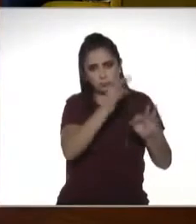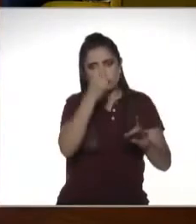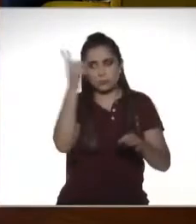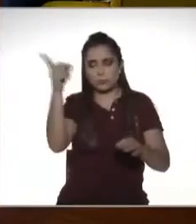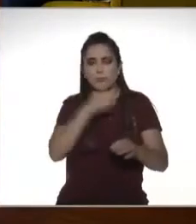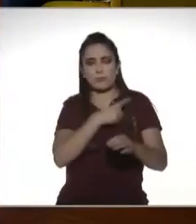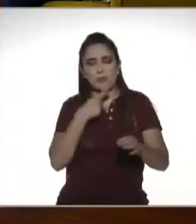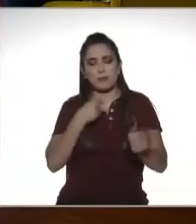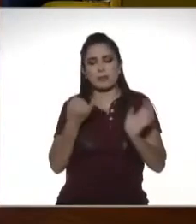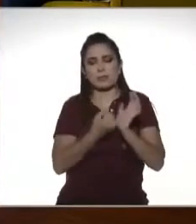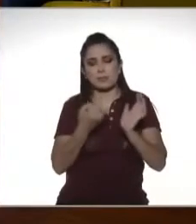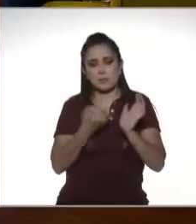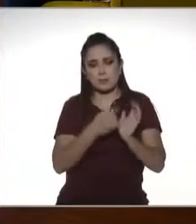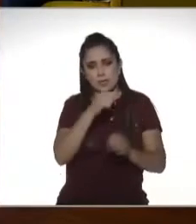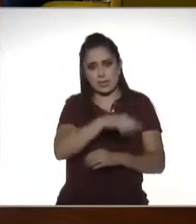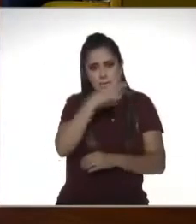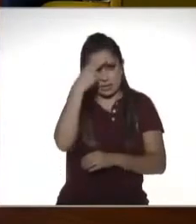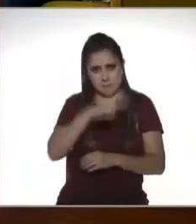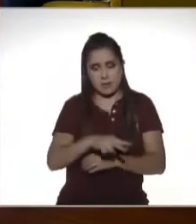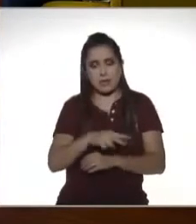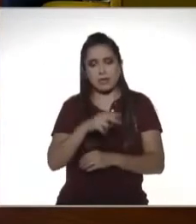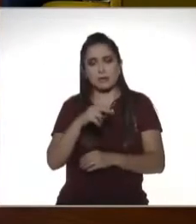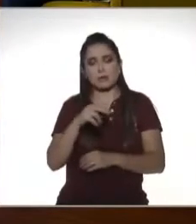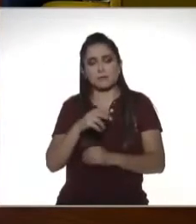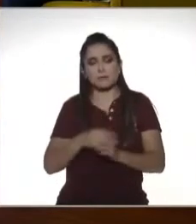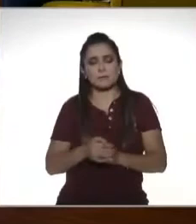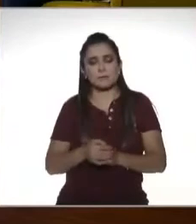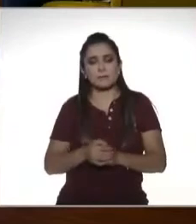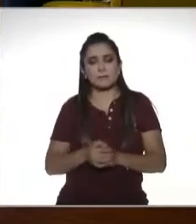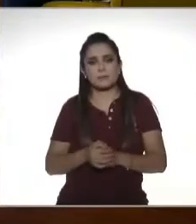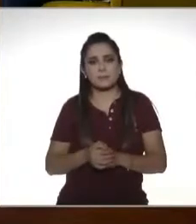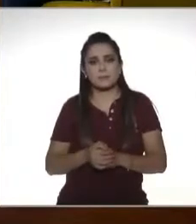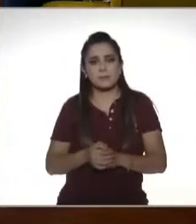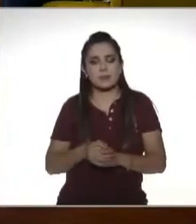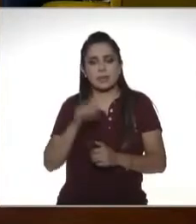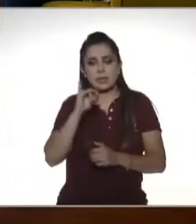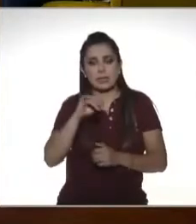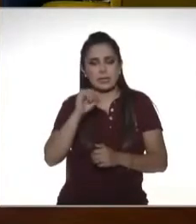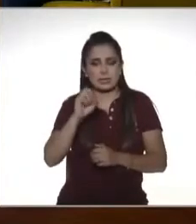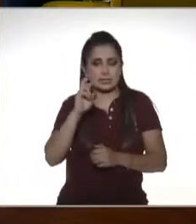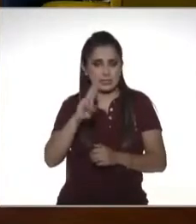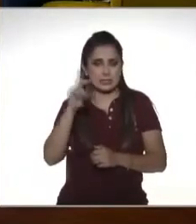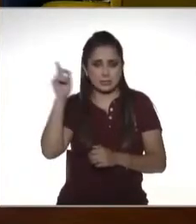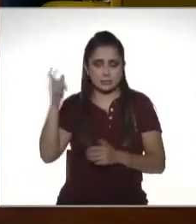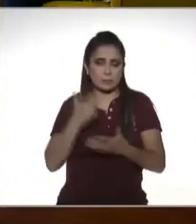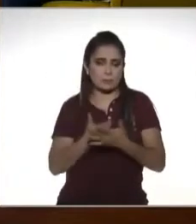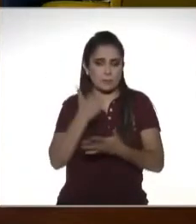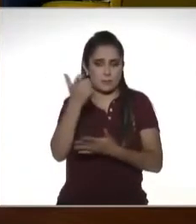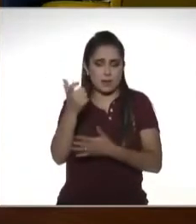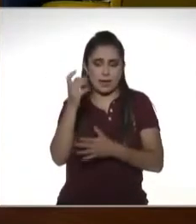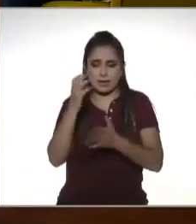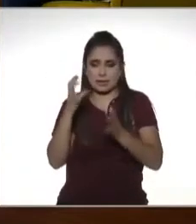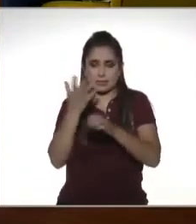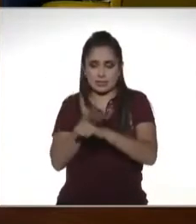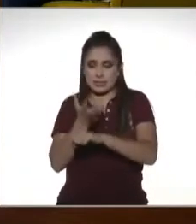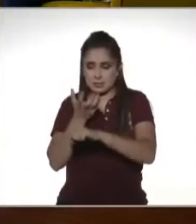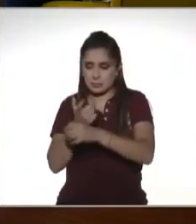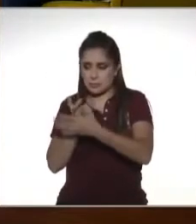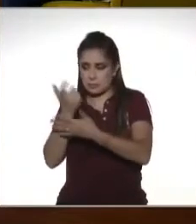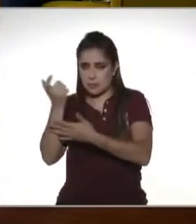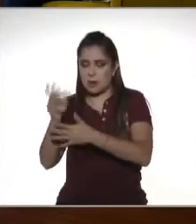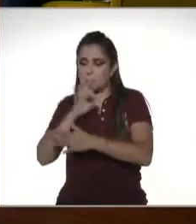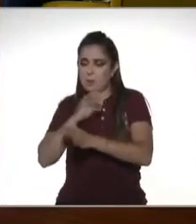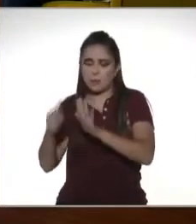por esos ingresos que obtuvo en Estados Unidos o en algún otro país sin embargo el impuesto de la renta que pagó en su caso en Estados Unidos puede ser